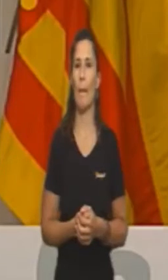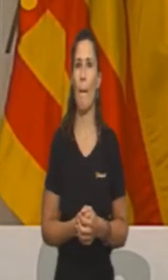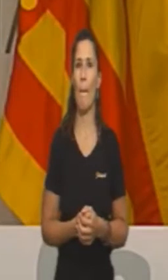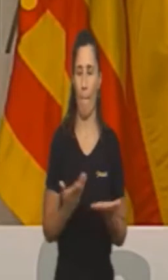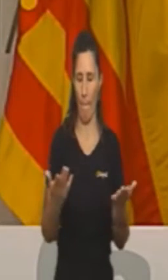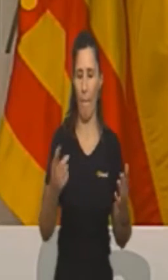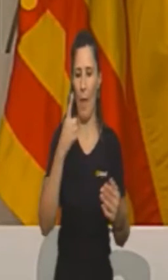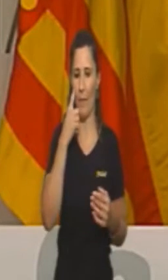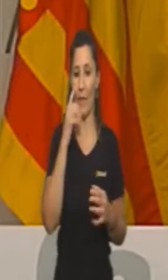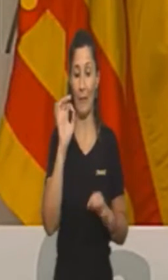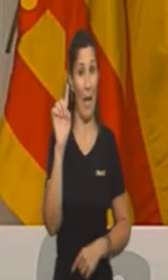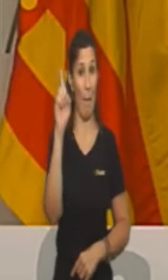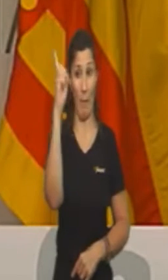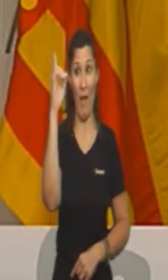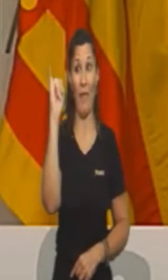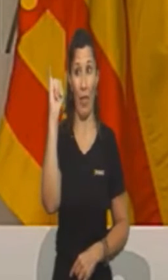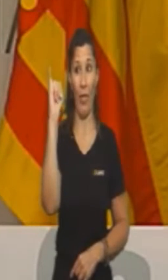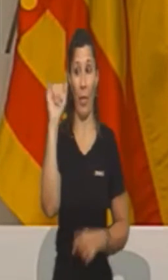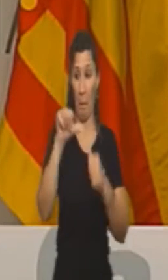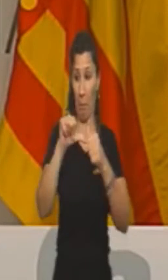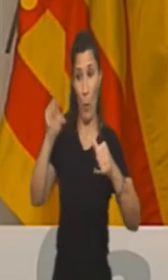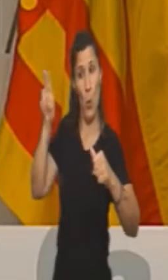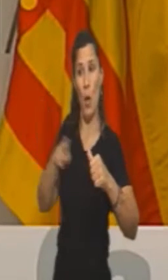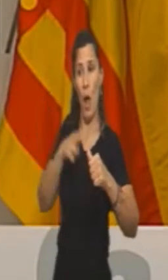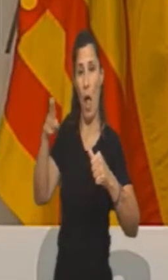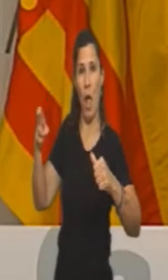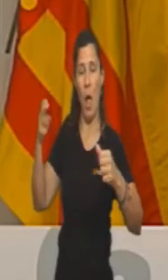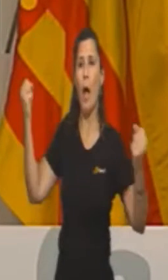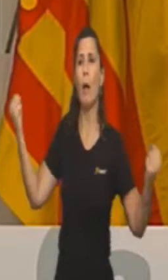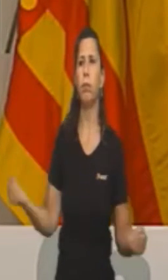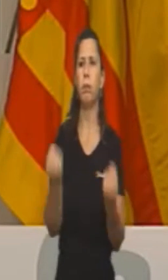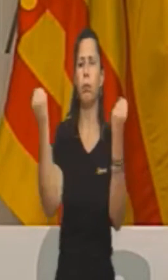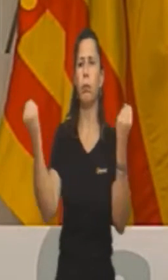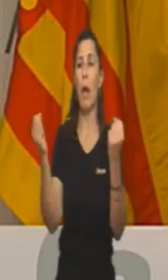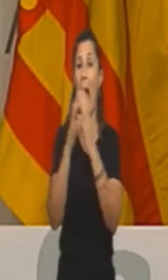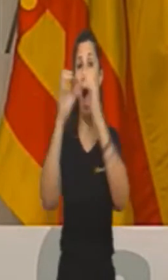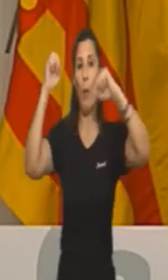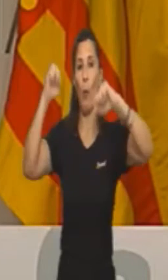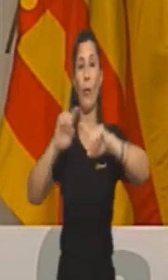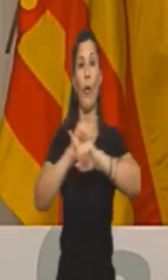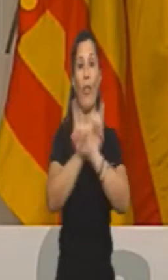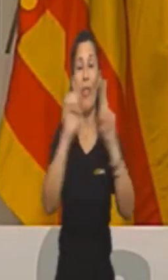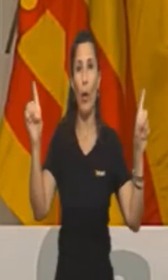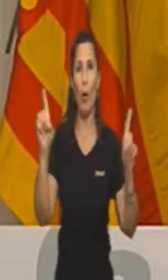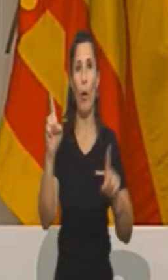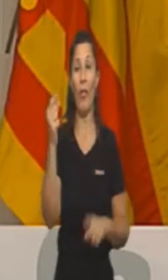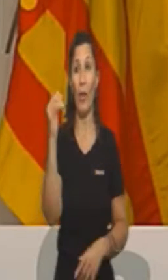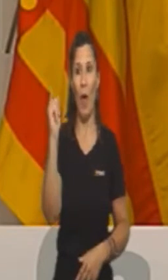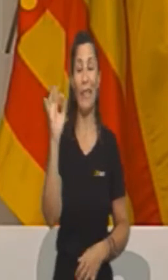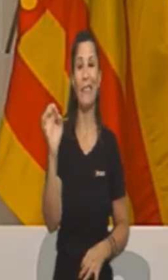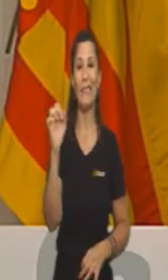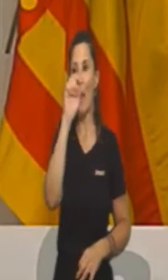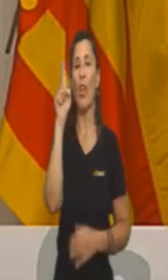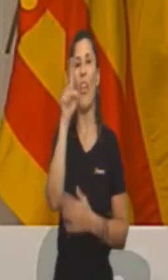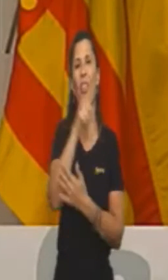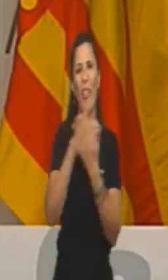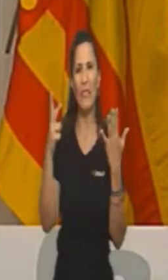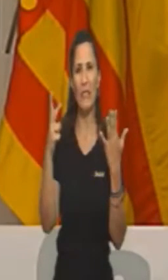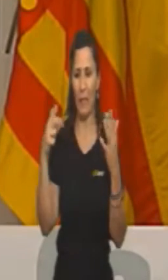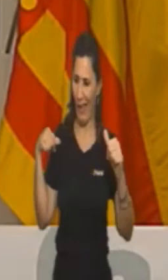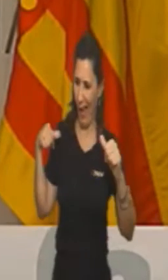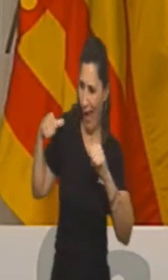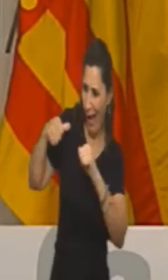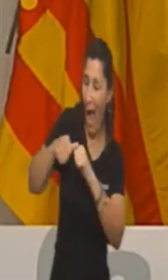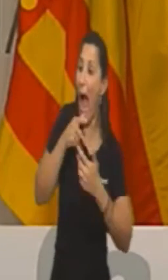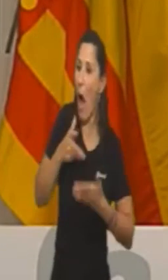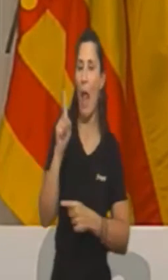Para empezar, es la primera vez que se publica un acuerdo de no disponibilidad en 17 años. La primera vez que